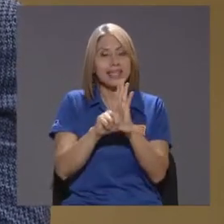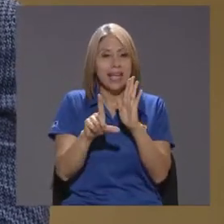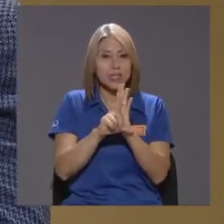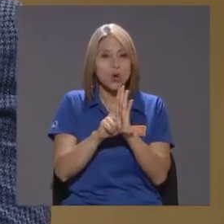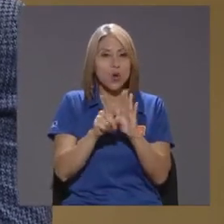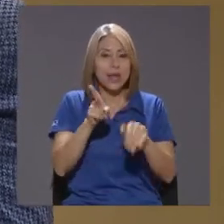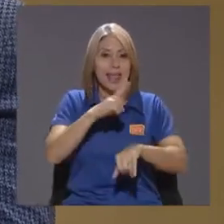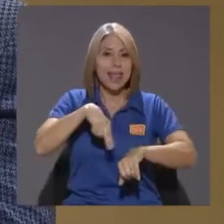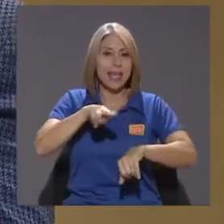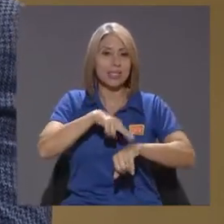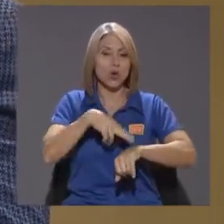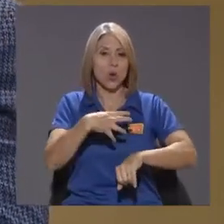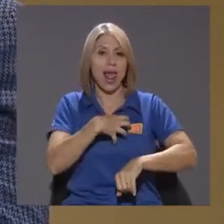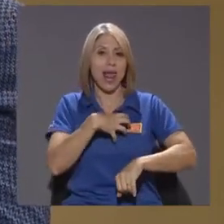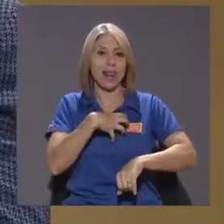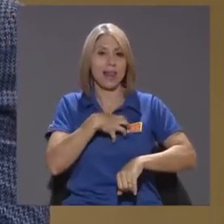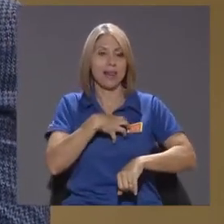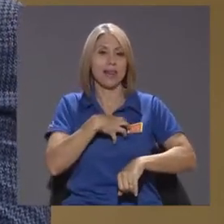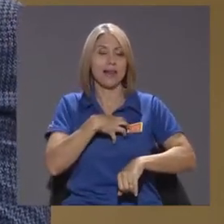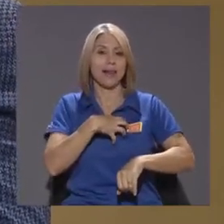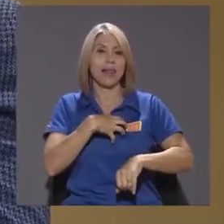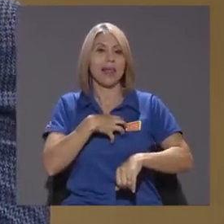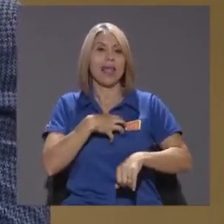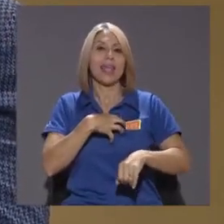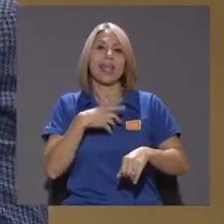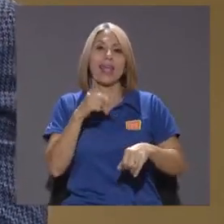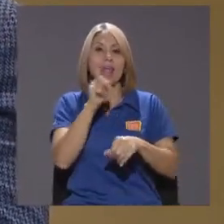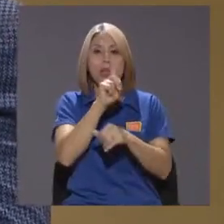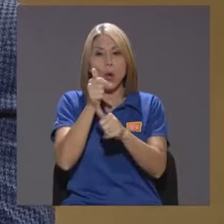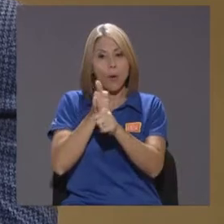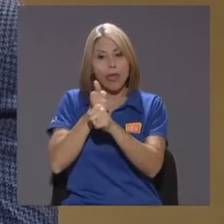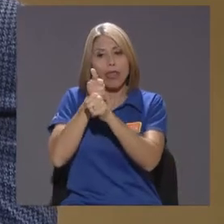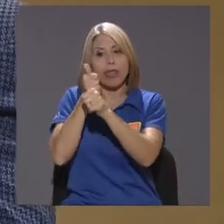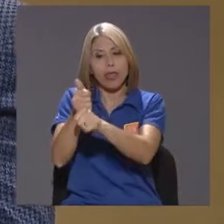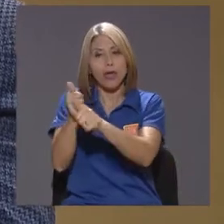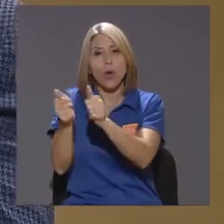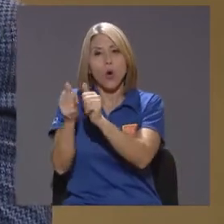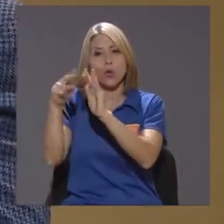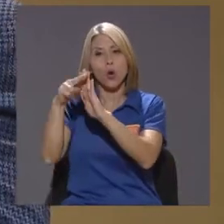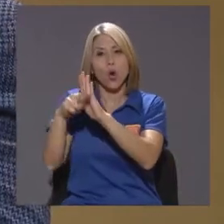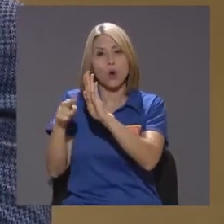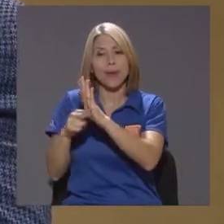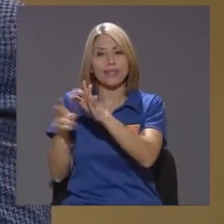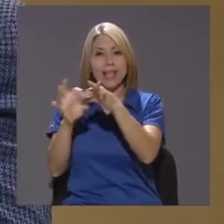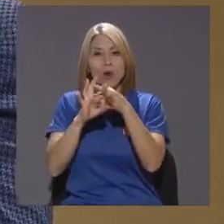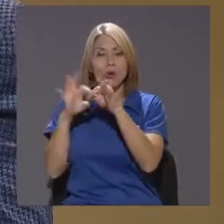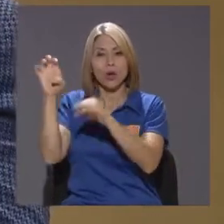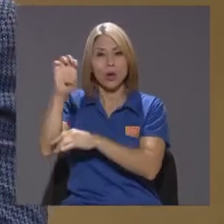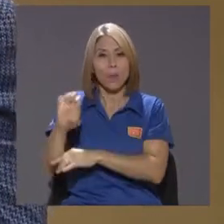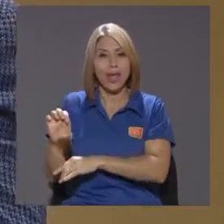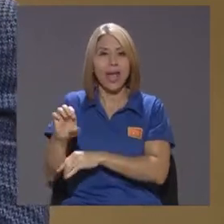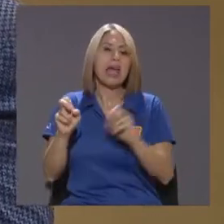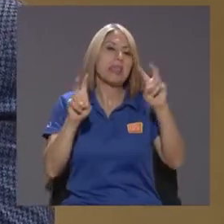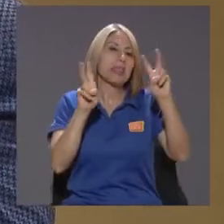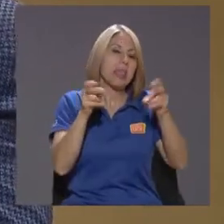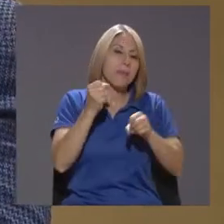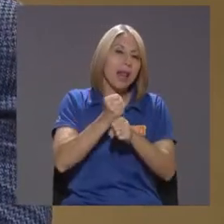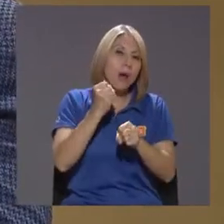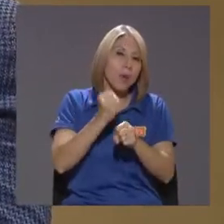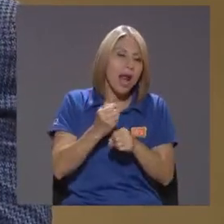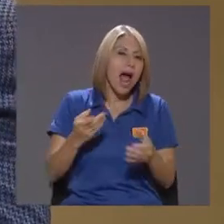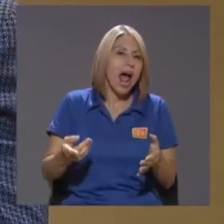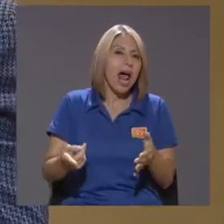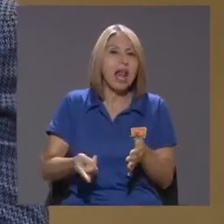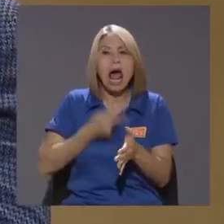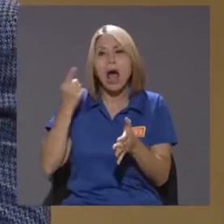Nacional Que se aparta De las normas Aprobadas A nivel de la Unión El tema Digamos Laboral Aunque en algunos casos